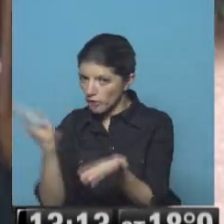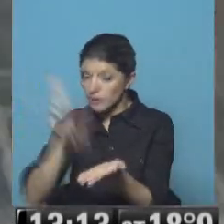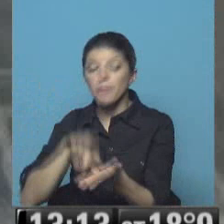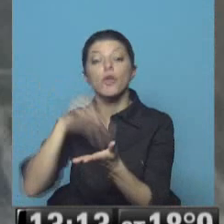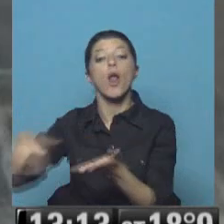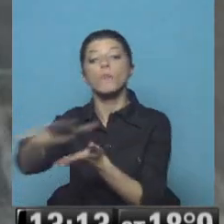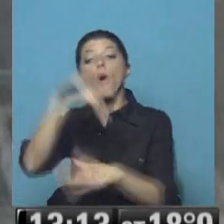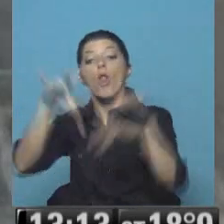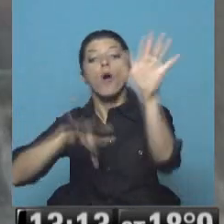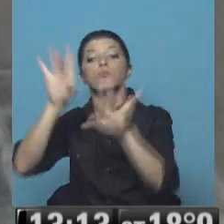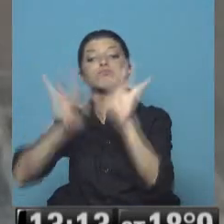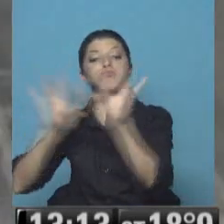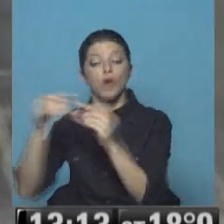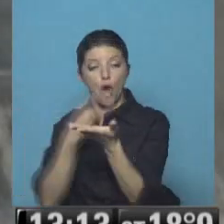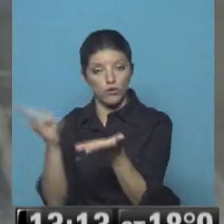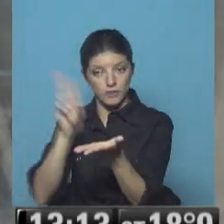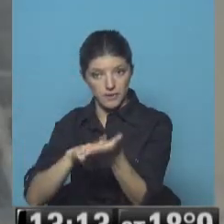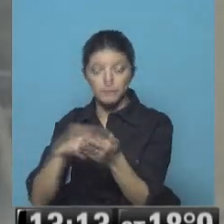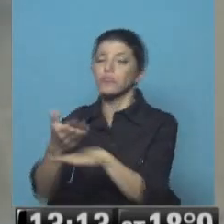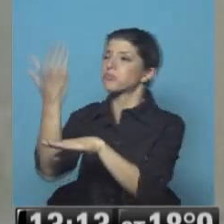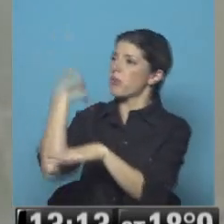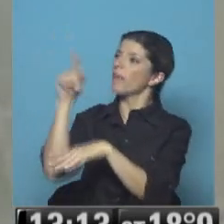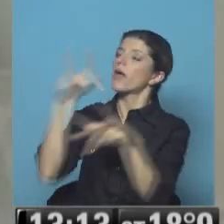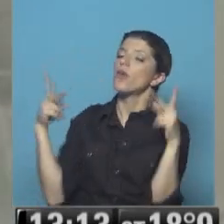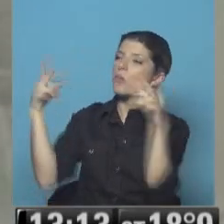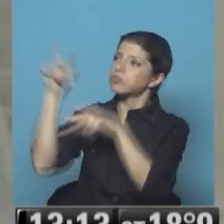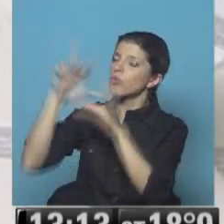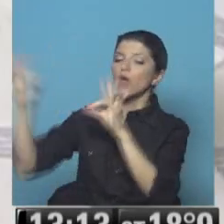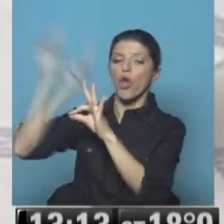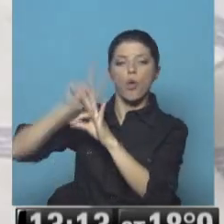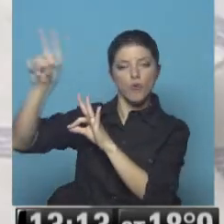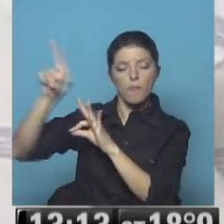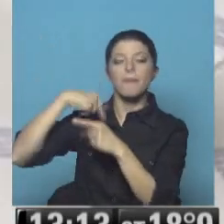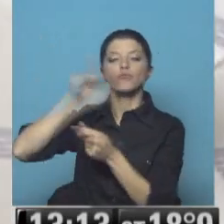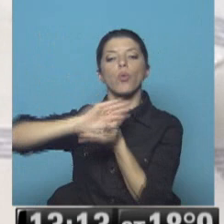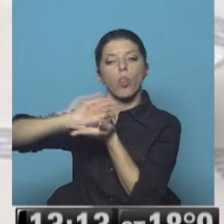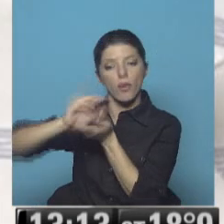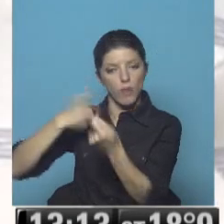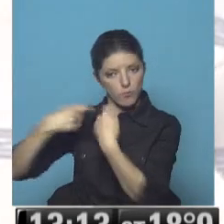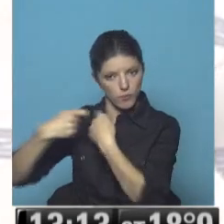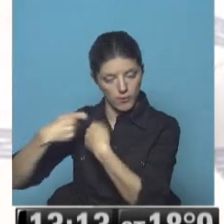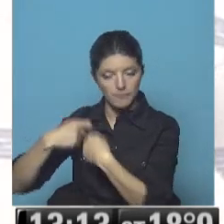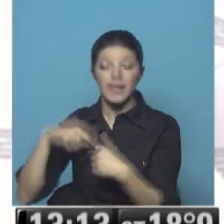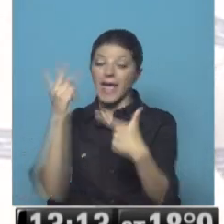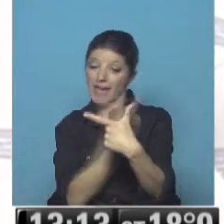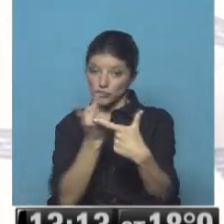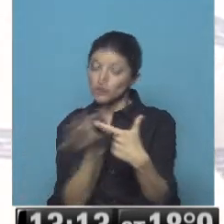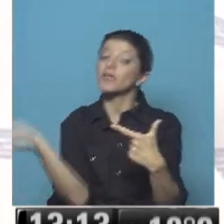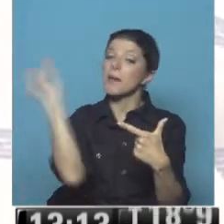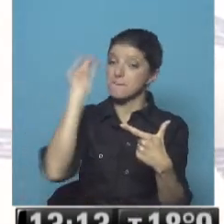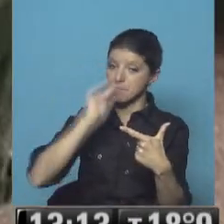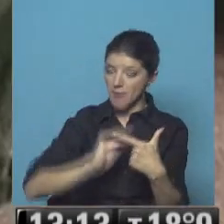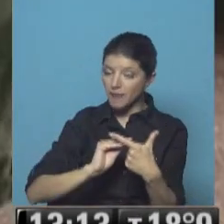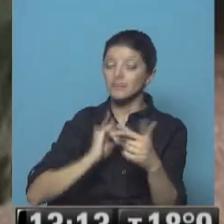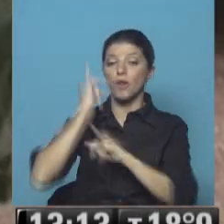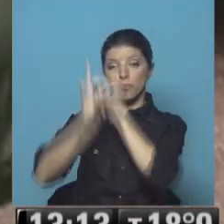gobierno tras el ajuste por los acuerdos con la Eurozona para reestructurar su deuda claro está todo esto y mucho más